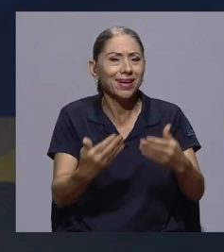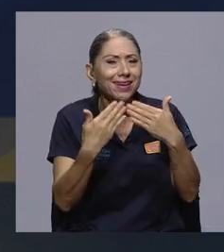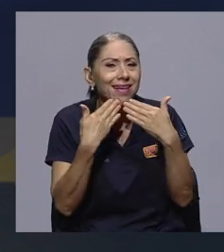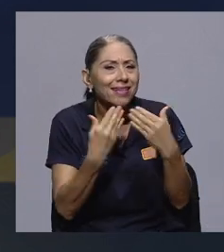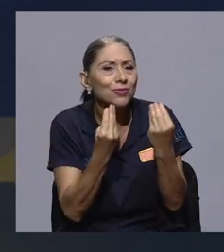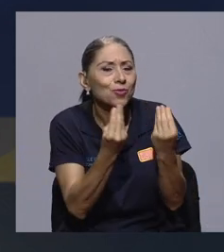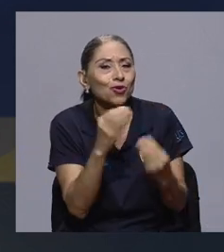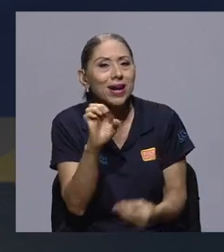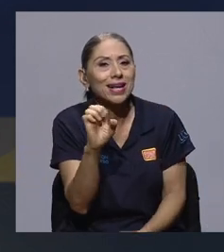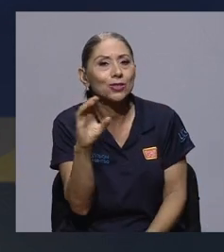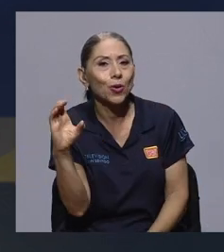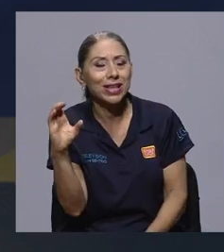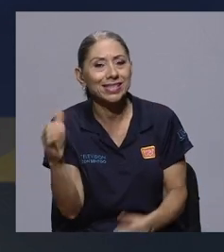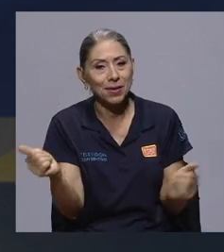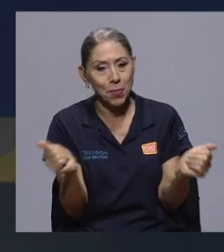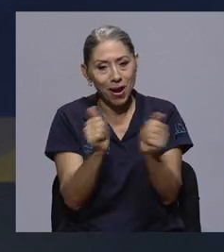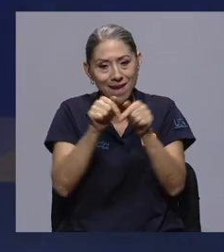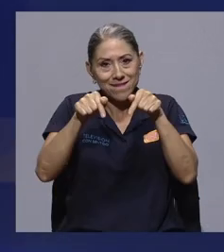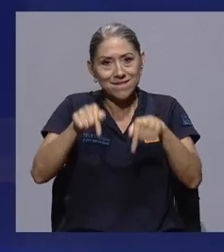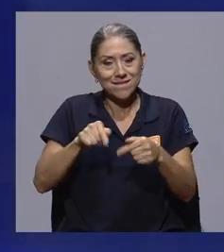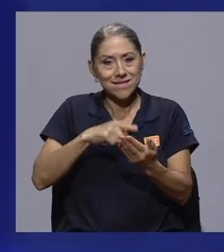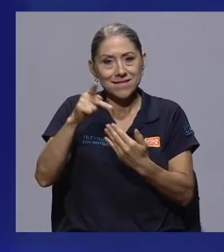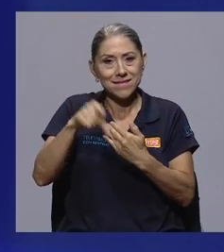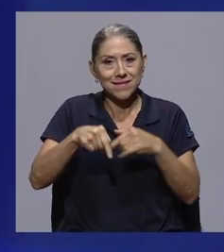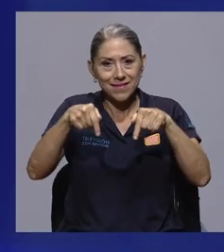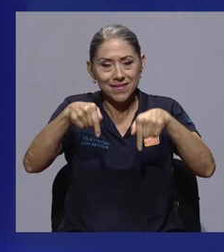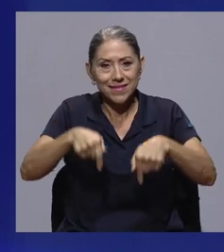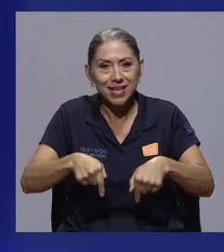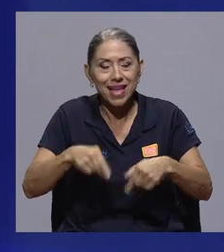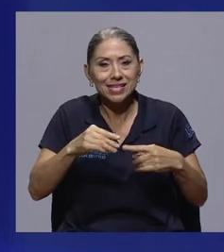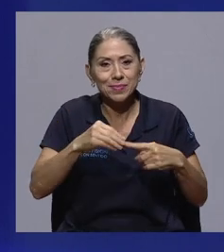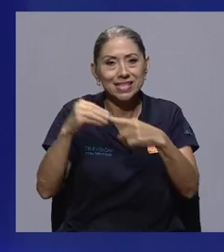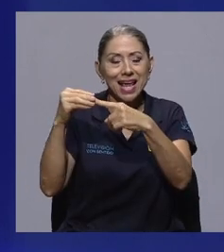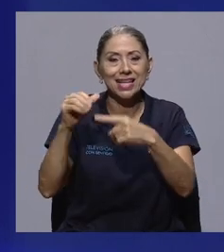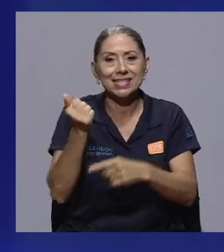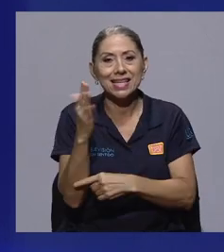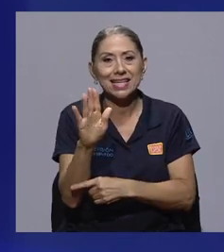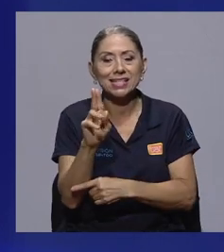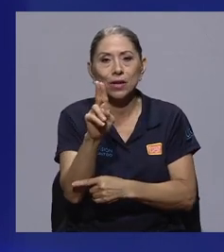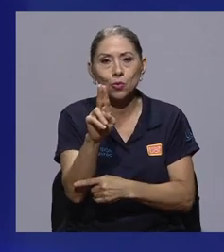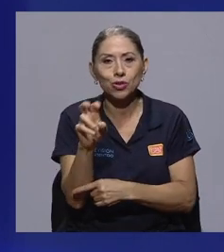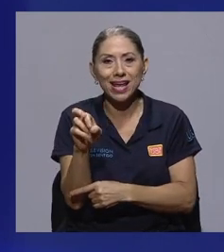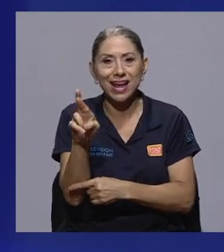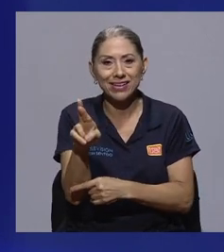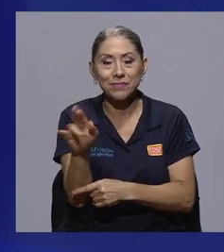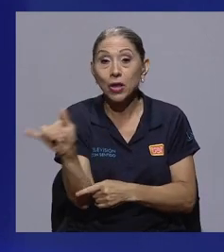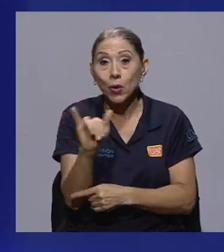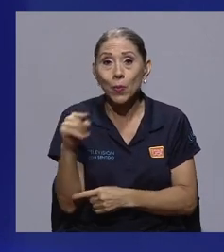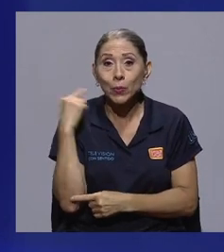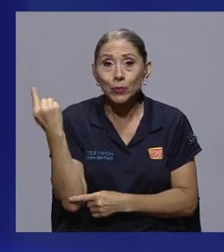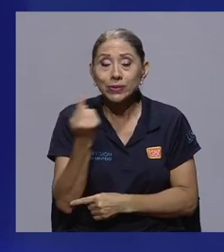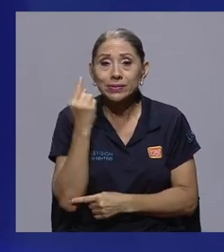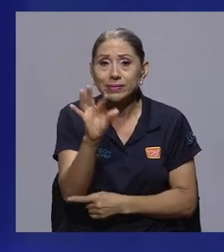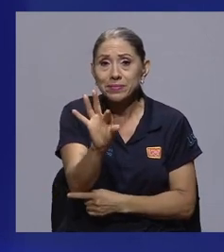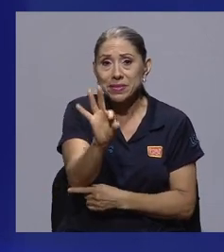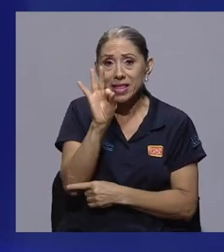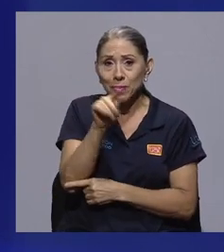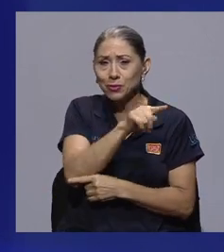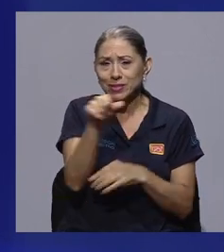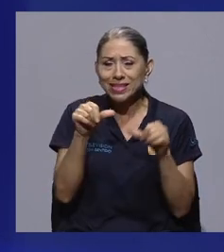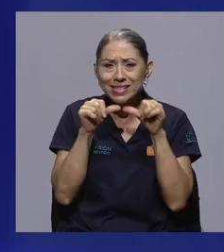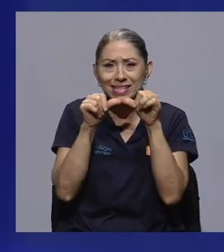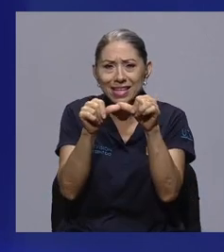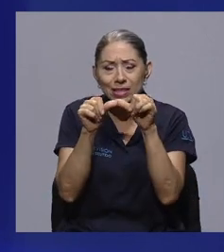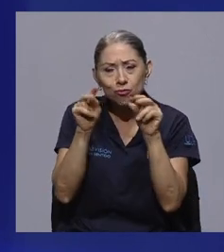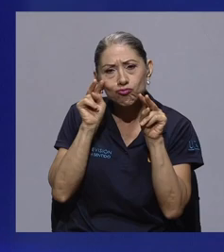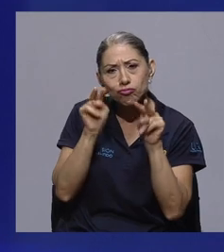a Ernesto Cortés por habernos acompañado el día de hoy en este programa de Especiales 15 UCR. Como siempre, les invitamos a seguir sintonizadas